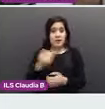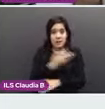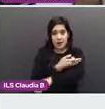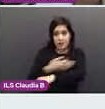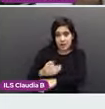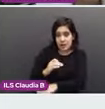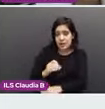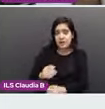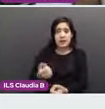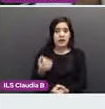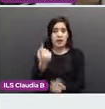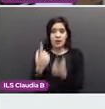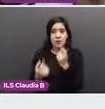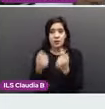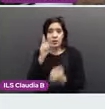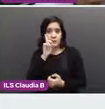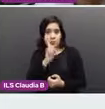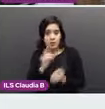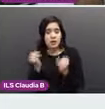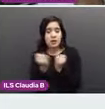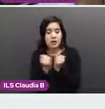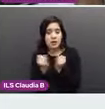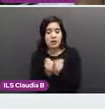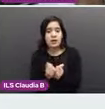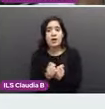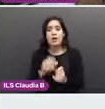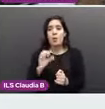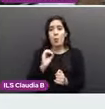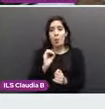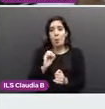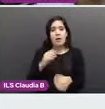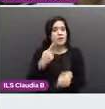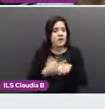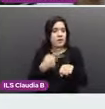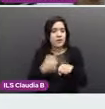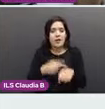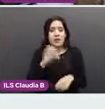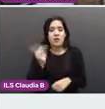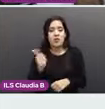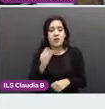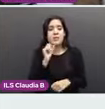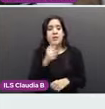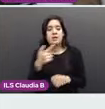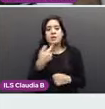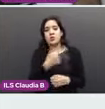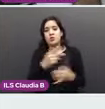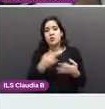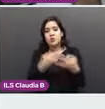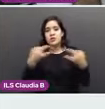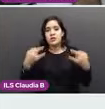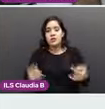si hay antecedentes de alguna patología mamaria y antecedentes reproductivos de la paciente. Siguiente.